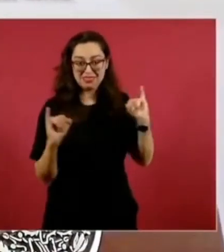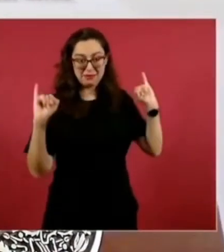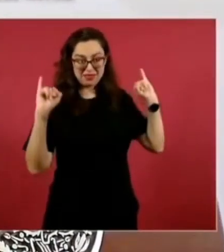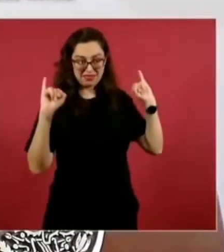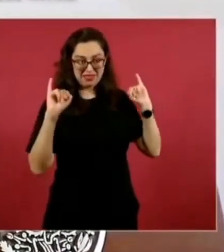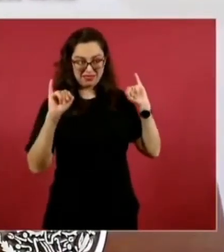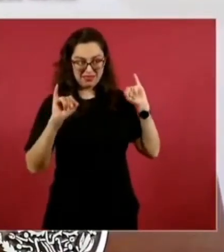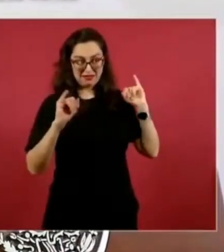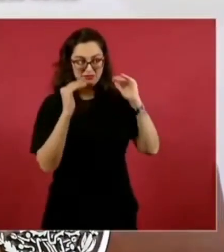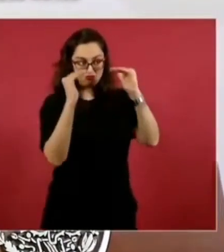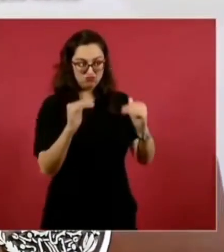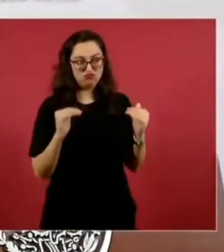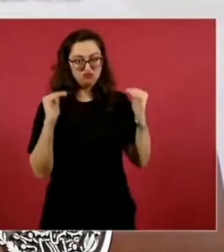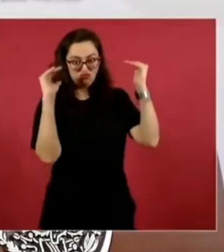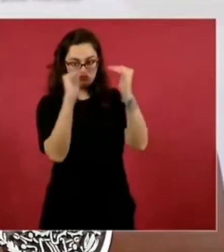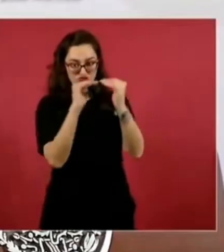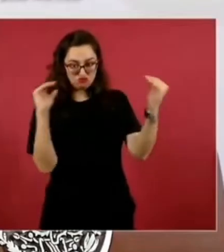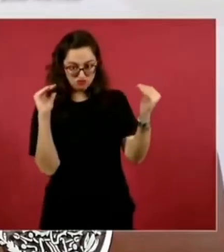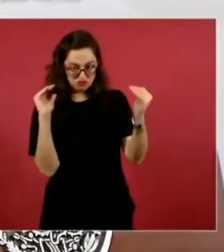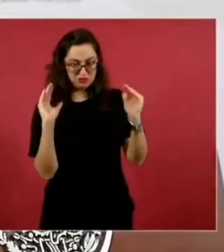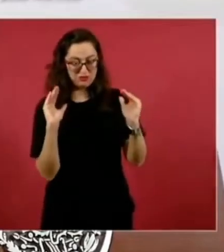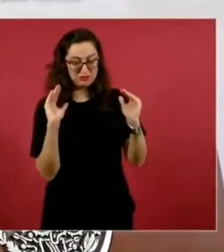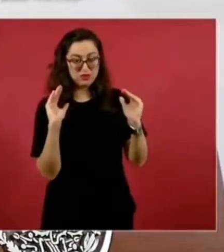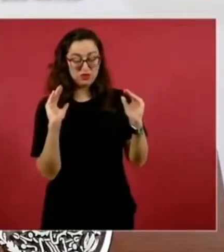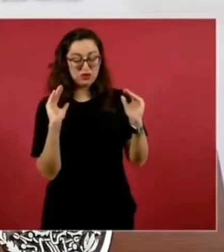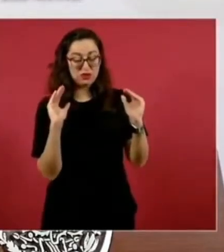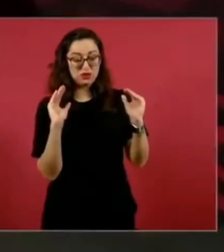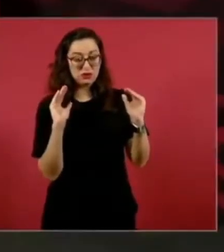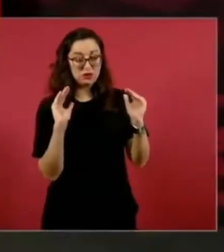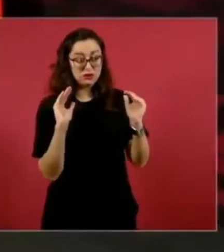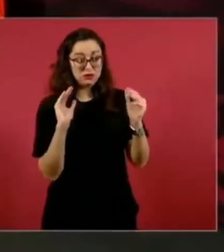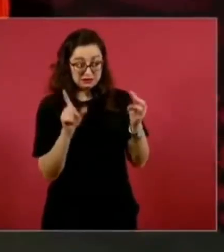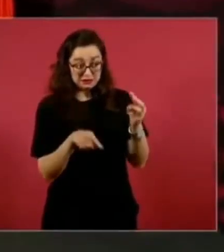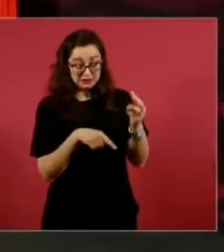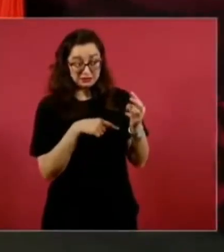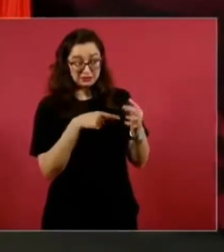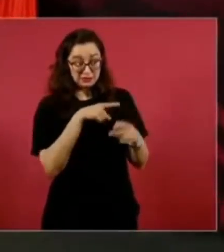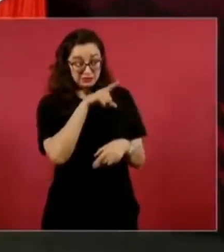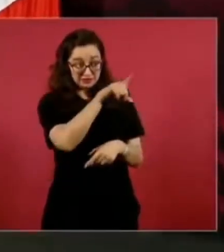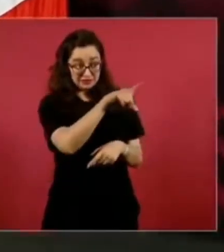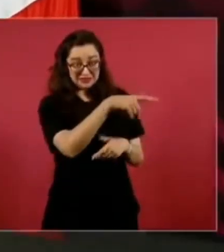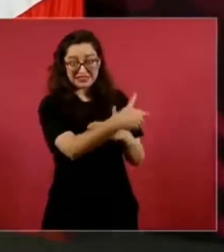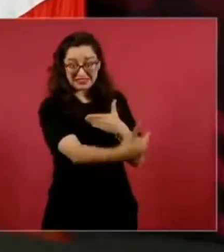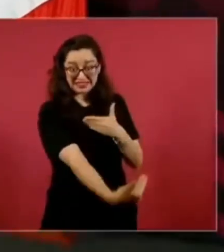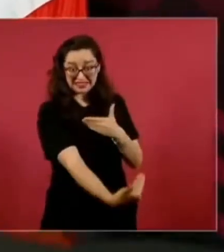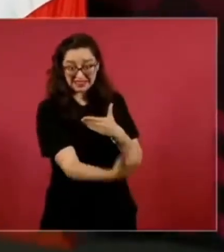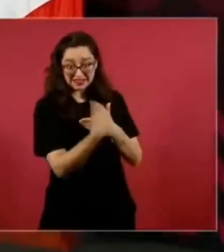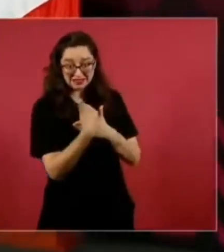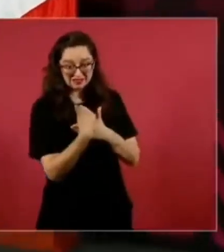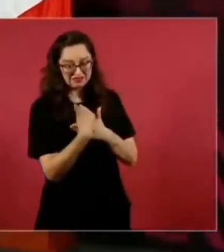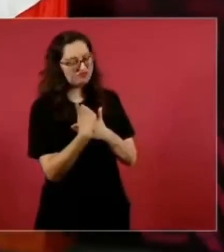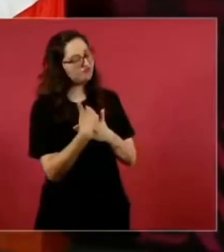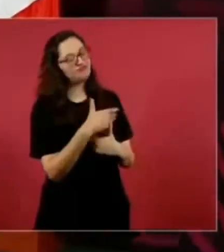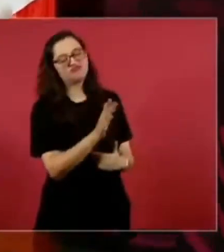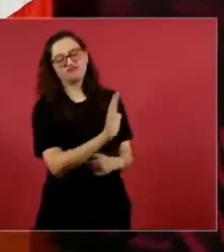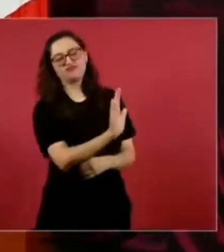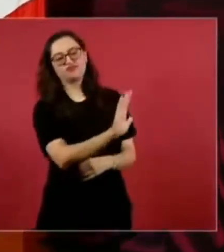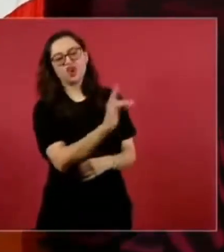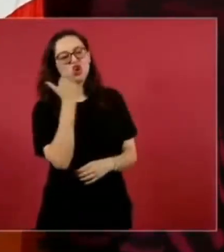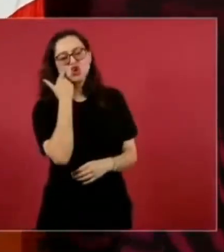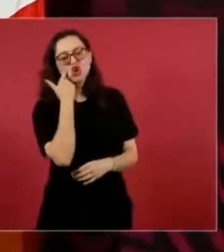soberano, y no queremos que vengan del extranjero